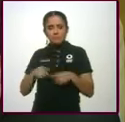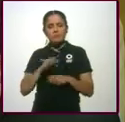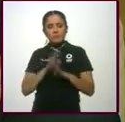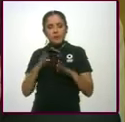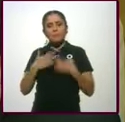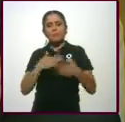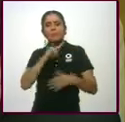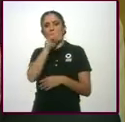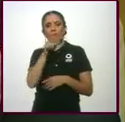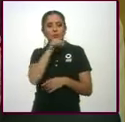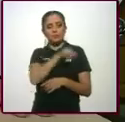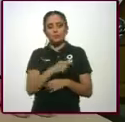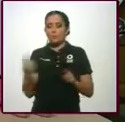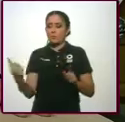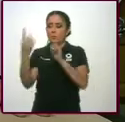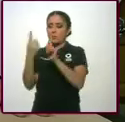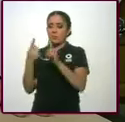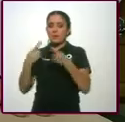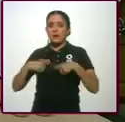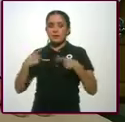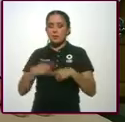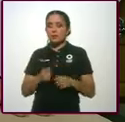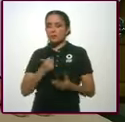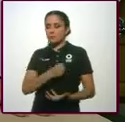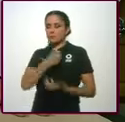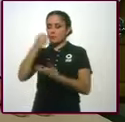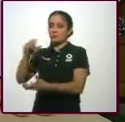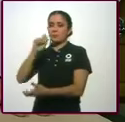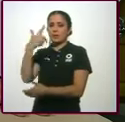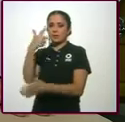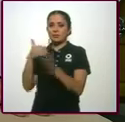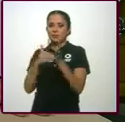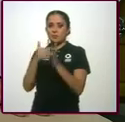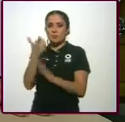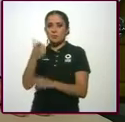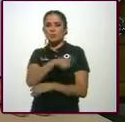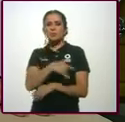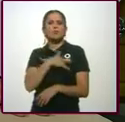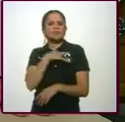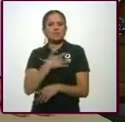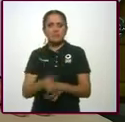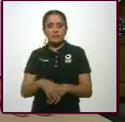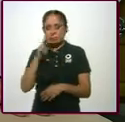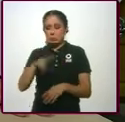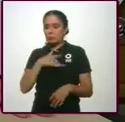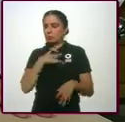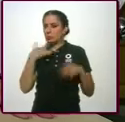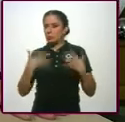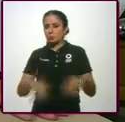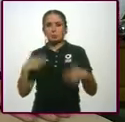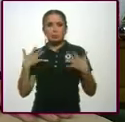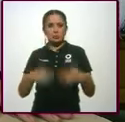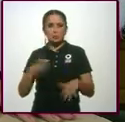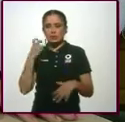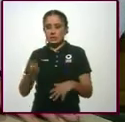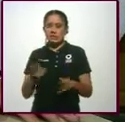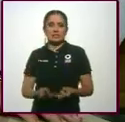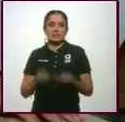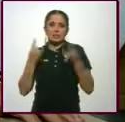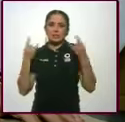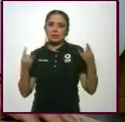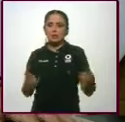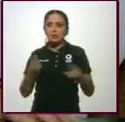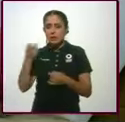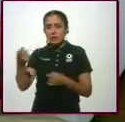y entregarle 28 millones de pesos. Te impacta, te impacta y más la historia, porque ahí nos